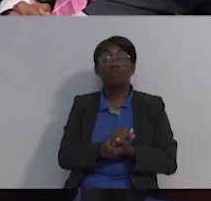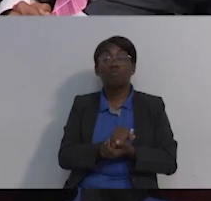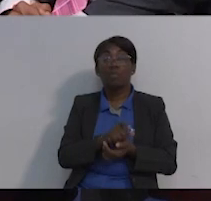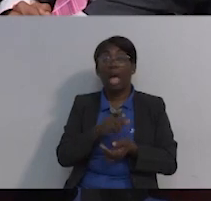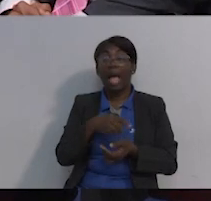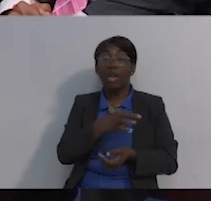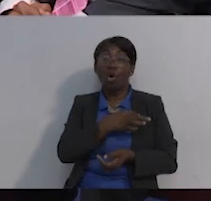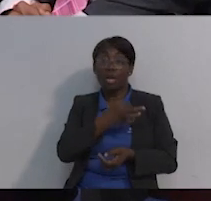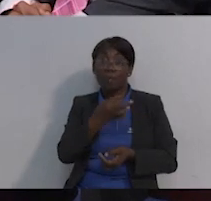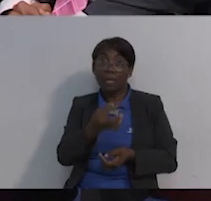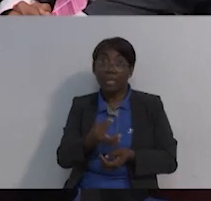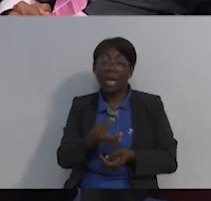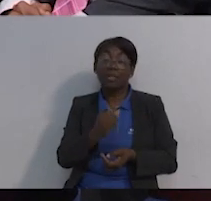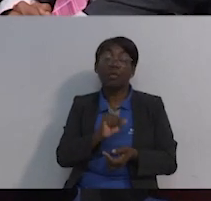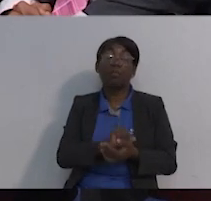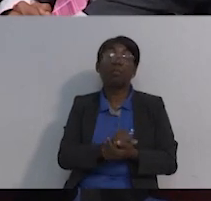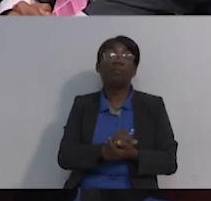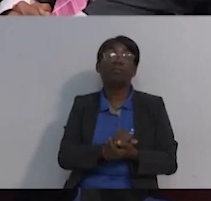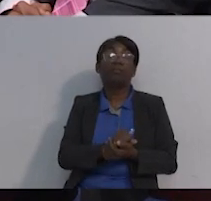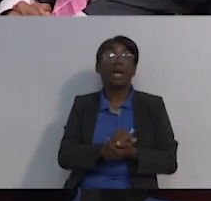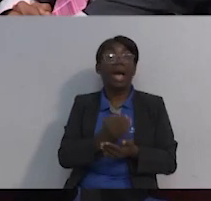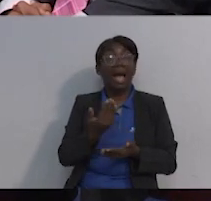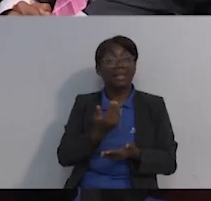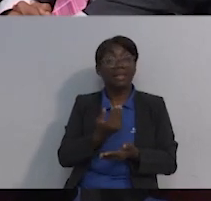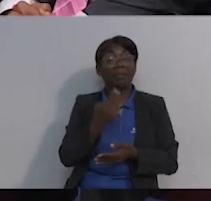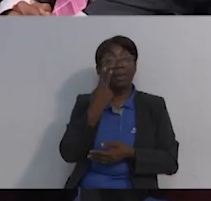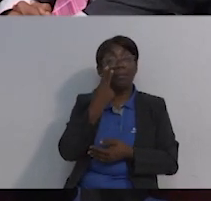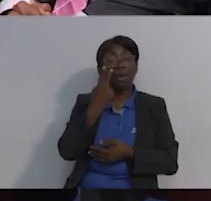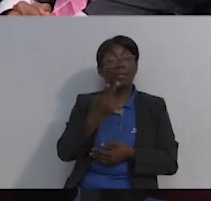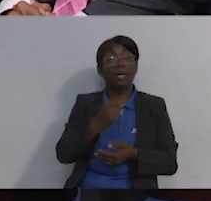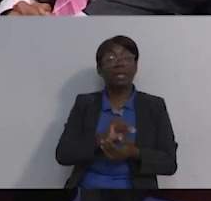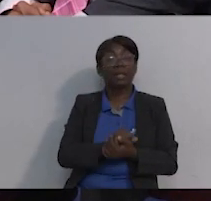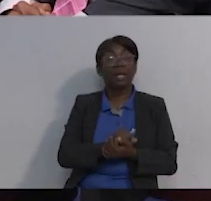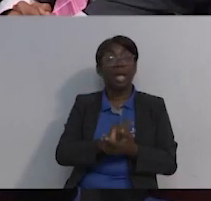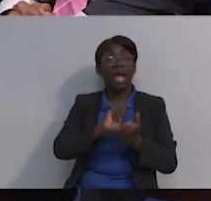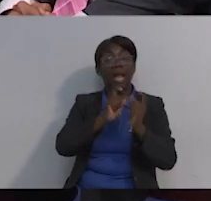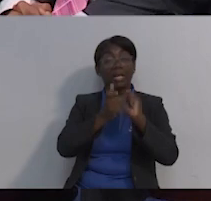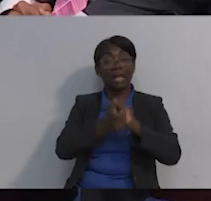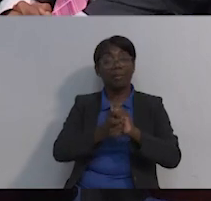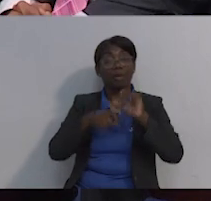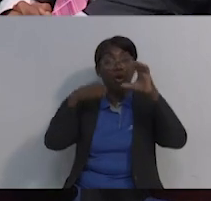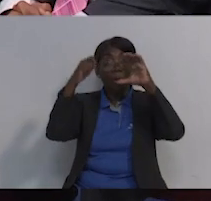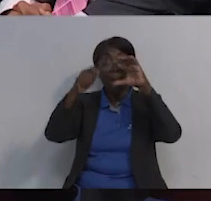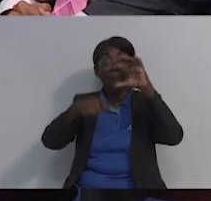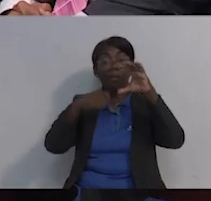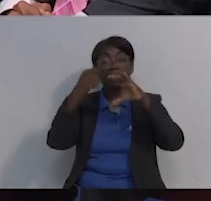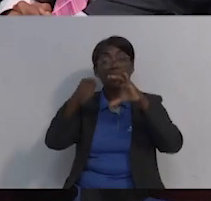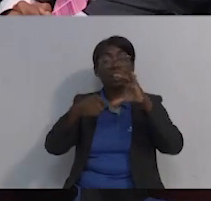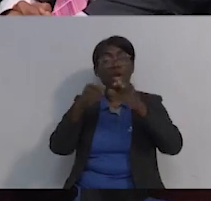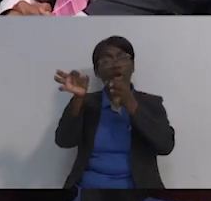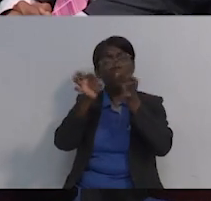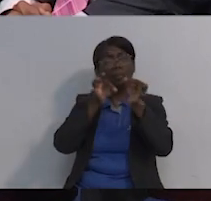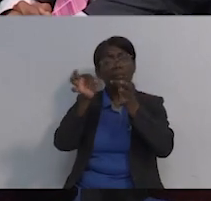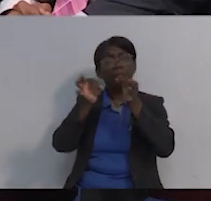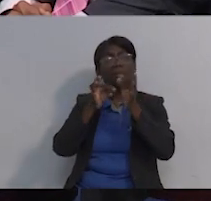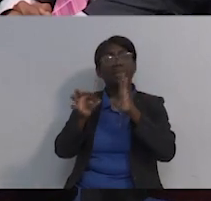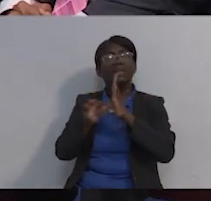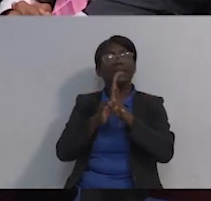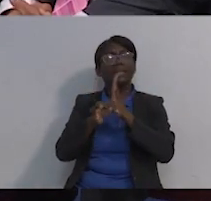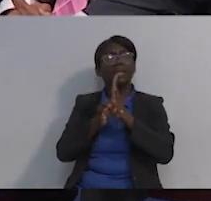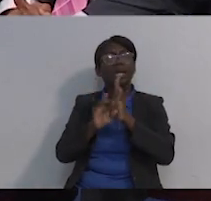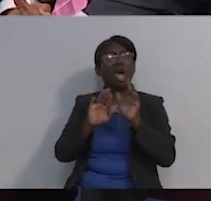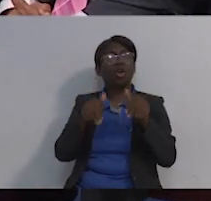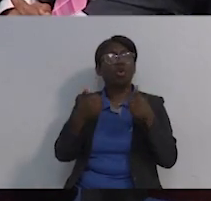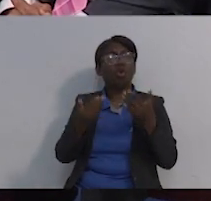un video donde explica una técnica de cómo prevenir o darte cuenta que puedes tener